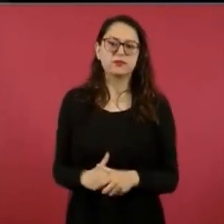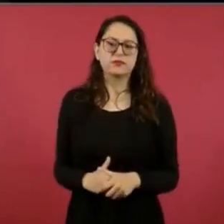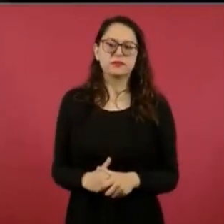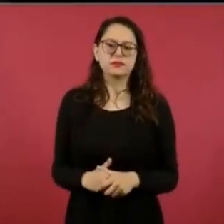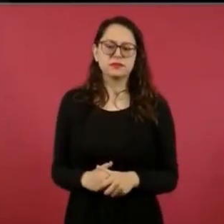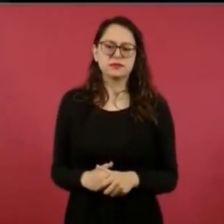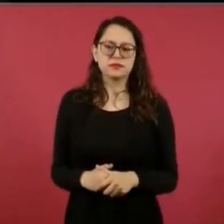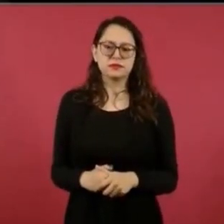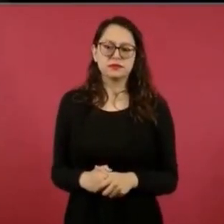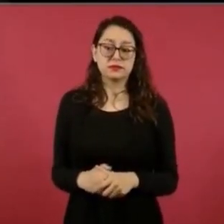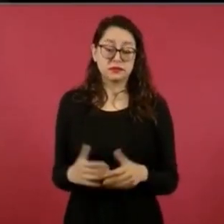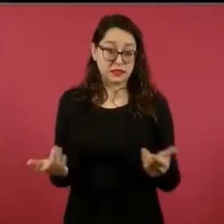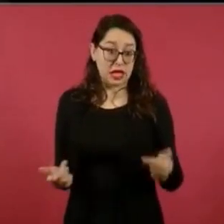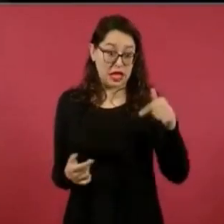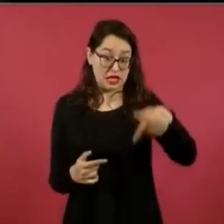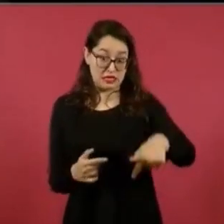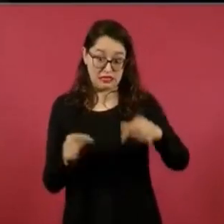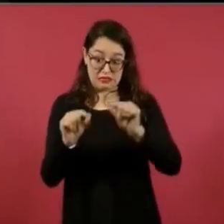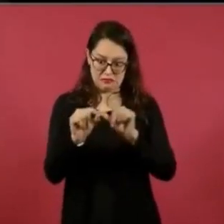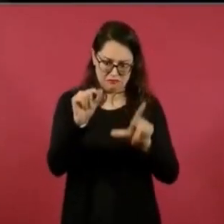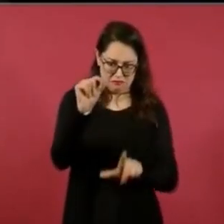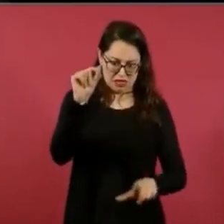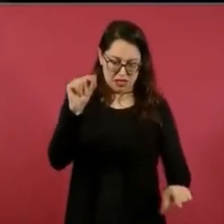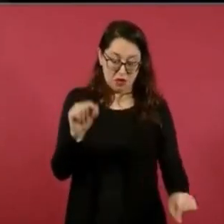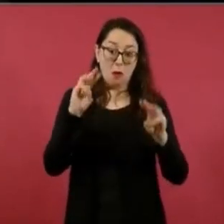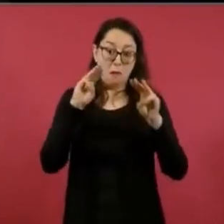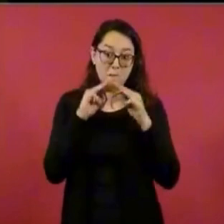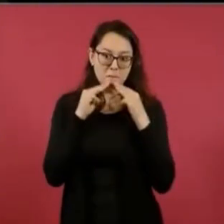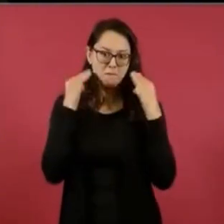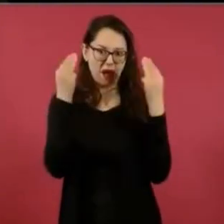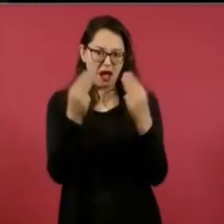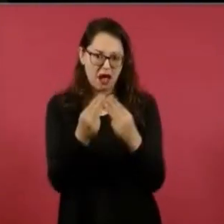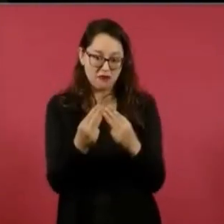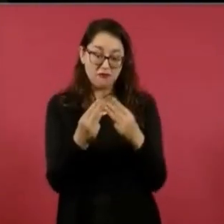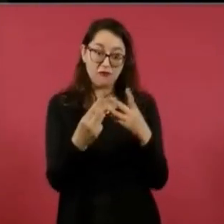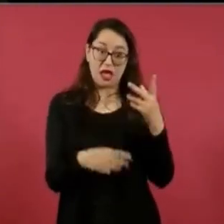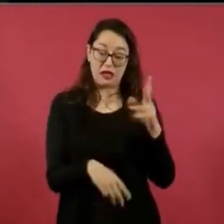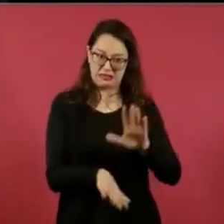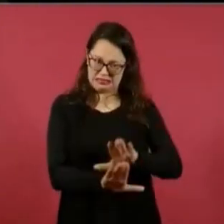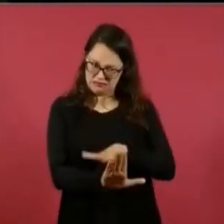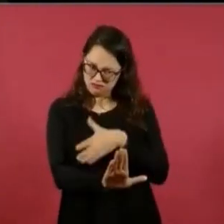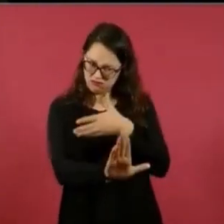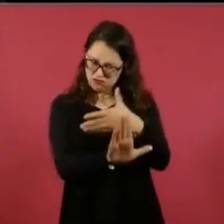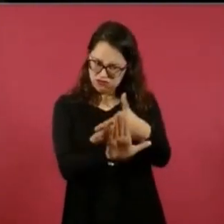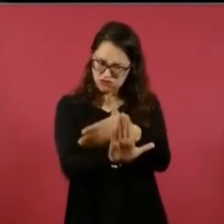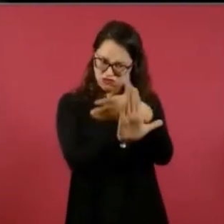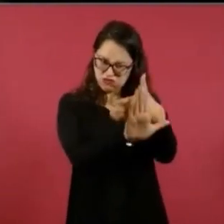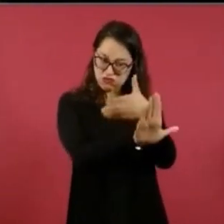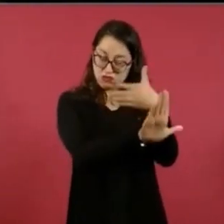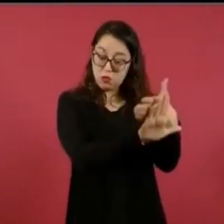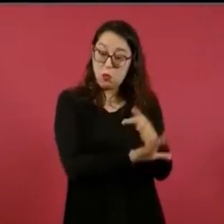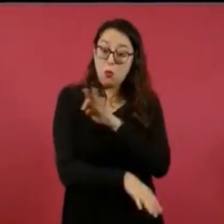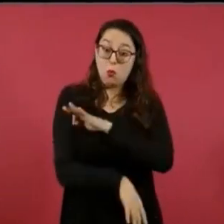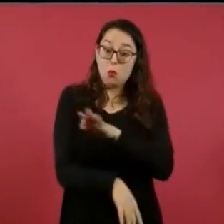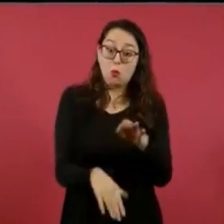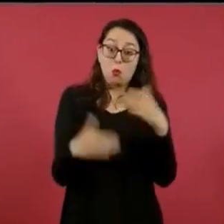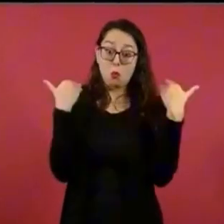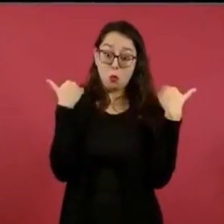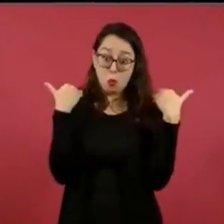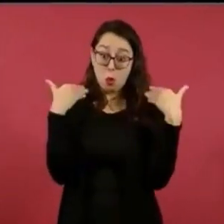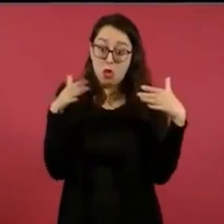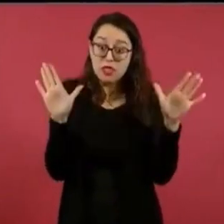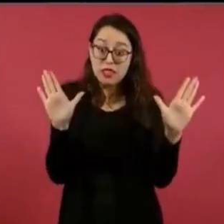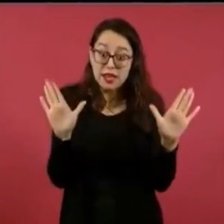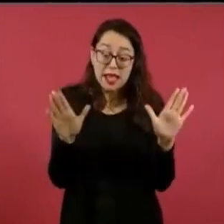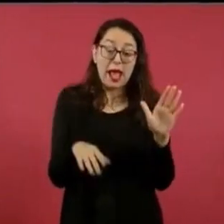tal de combatir realmente al crimen organizado, a tipificar el